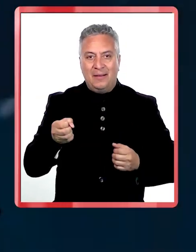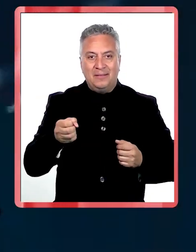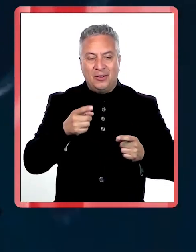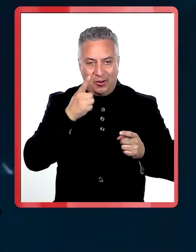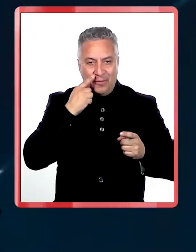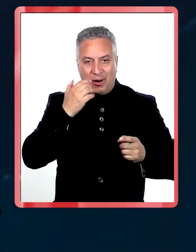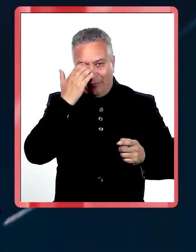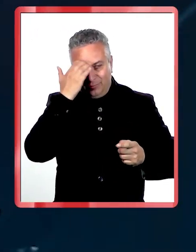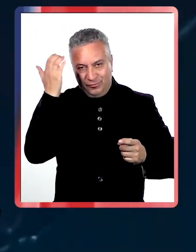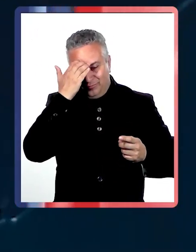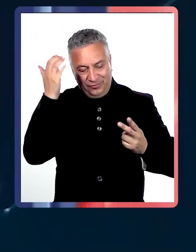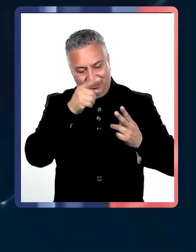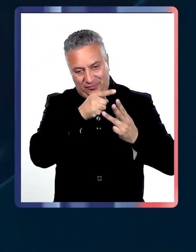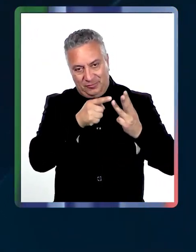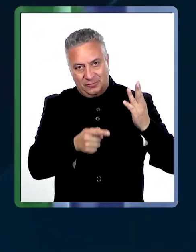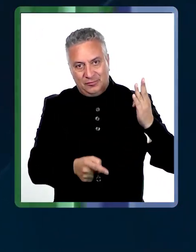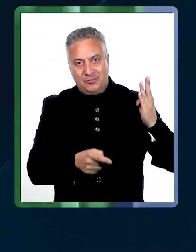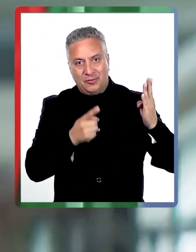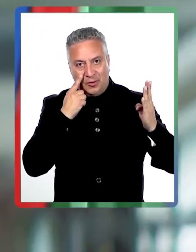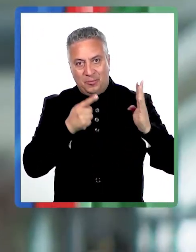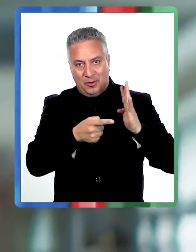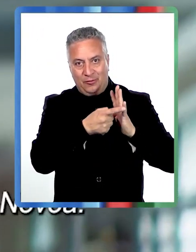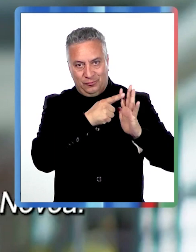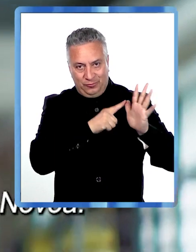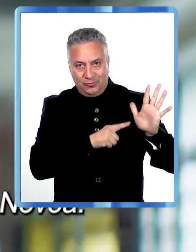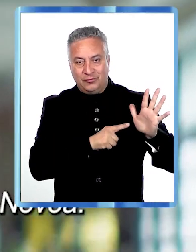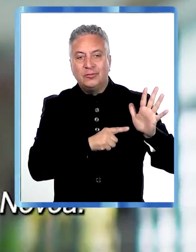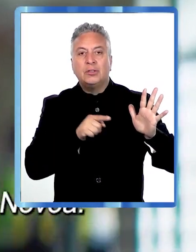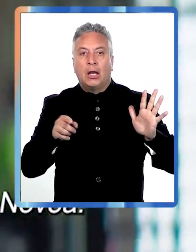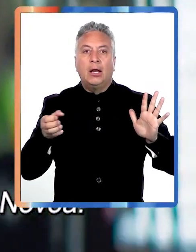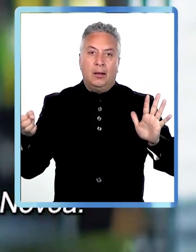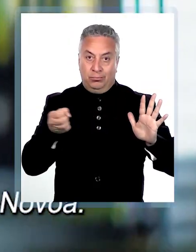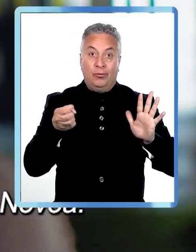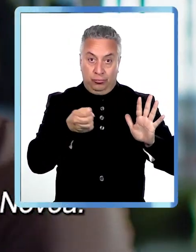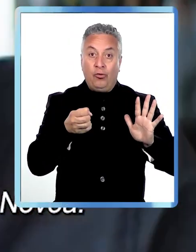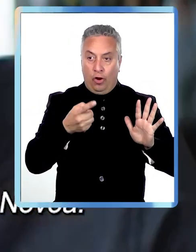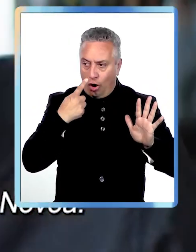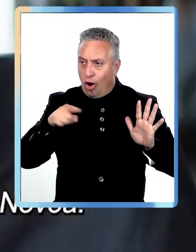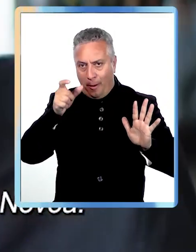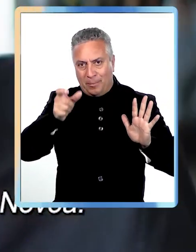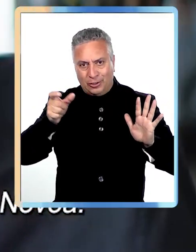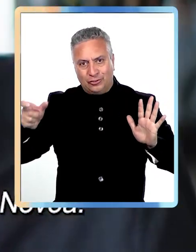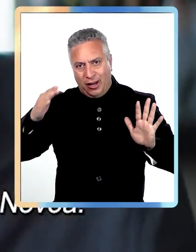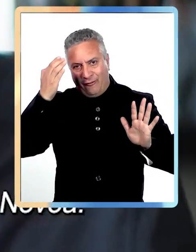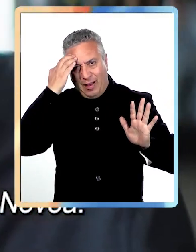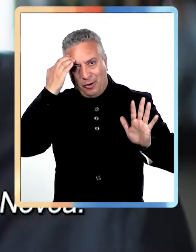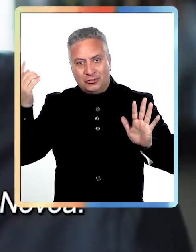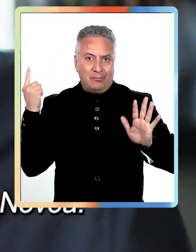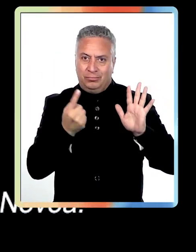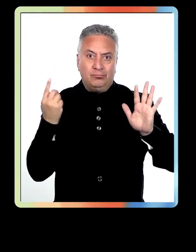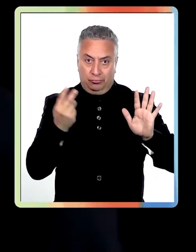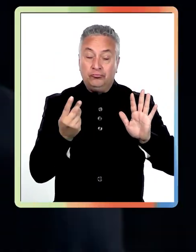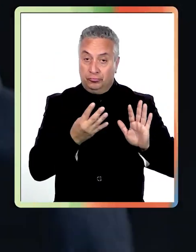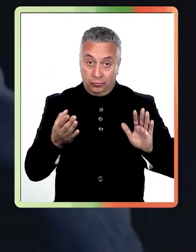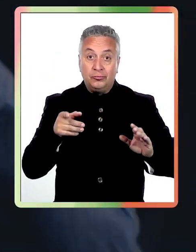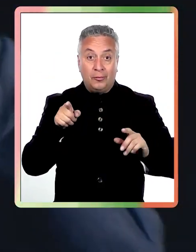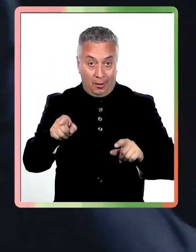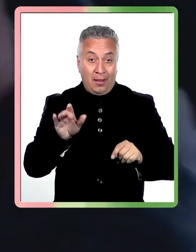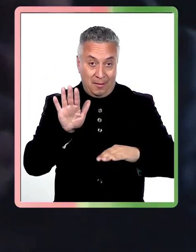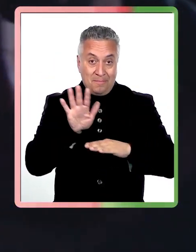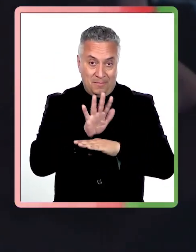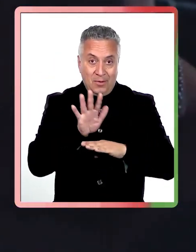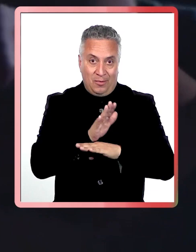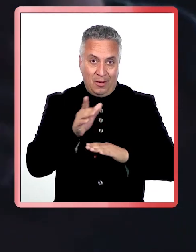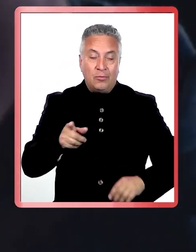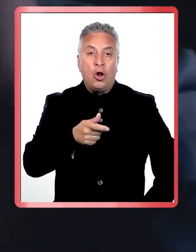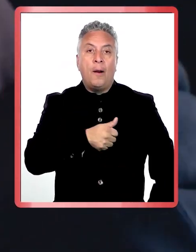Blanca Levín, Juan Pablo Ogalde, Francisco Barbera, Pablo Schwarz, entre otros, Allanamiento es la ópera prima de Tomás González Matos, un